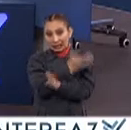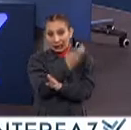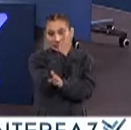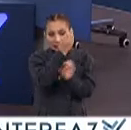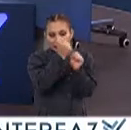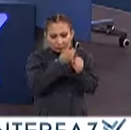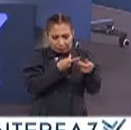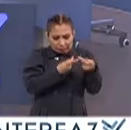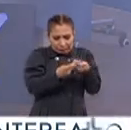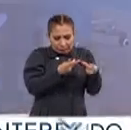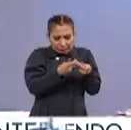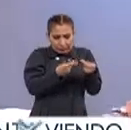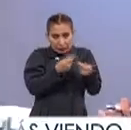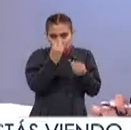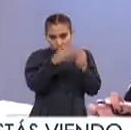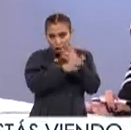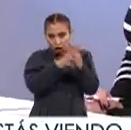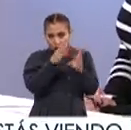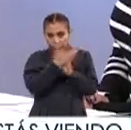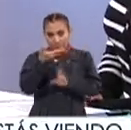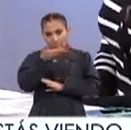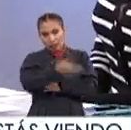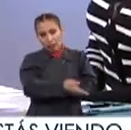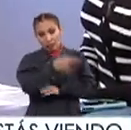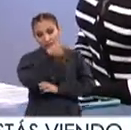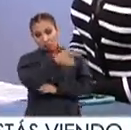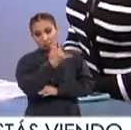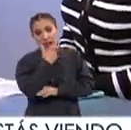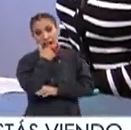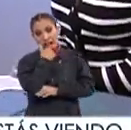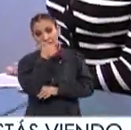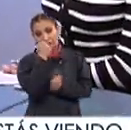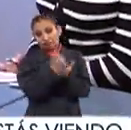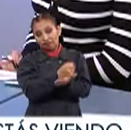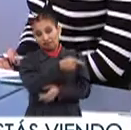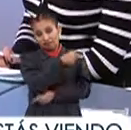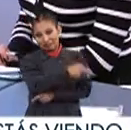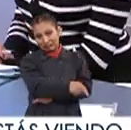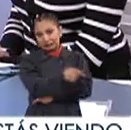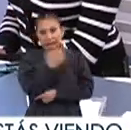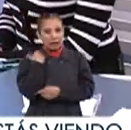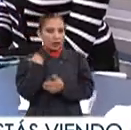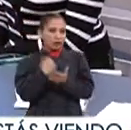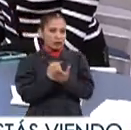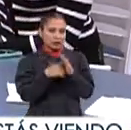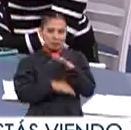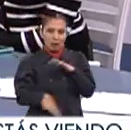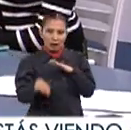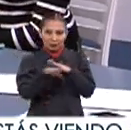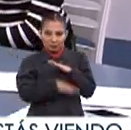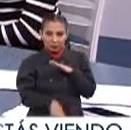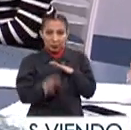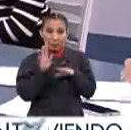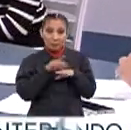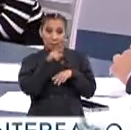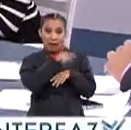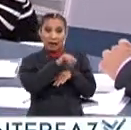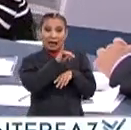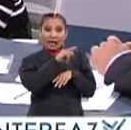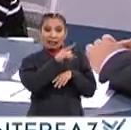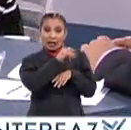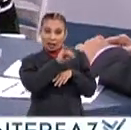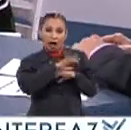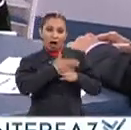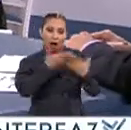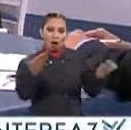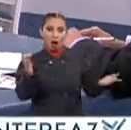de estos tres años Pues muchas de las cosas Que se piden Pues es la parte Del inglés Eso es una base Por así decirlo Sobre todo Para la ingeniería